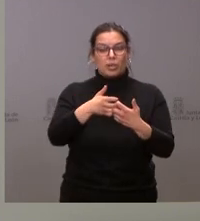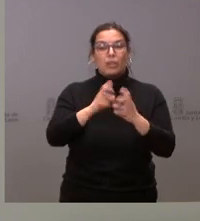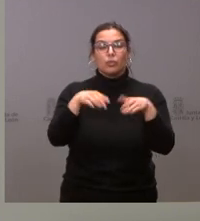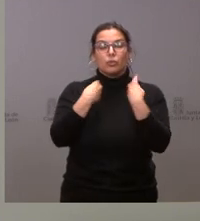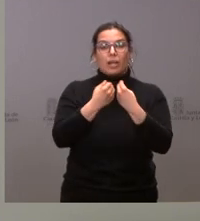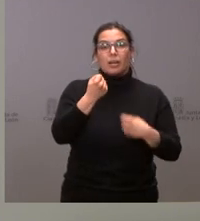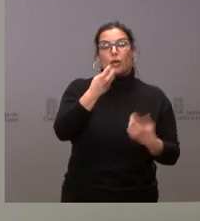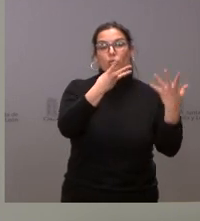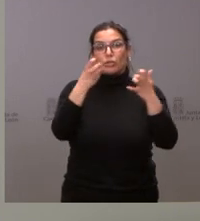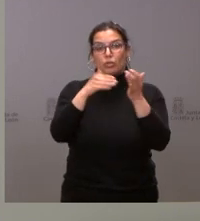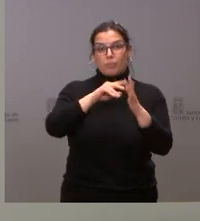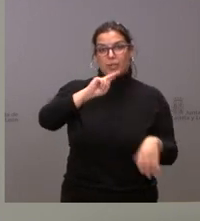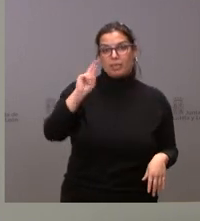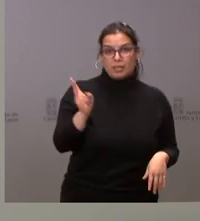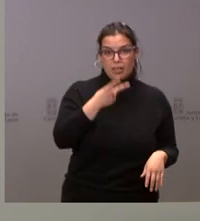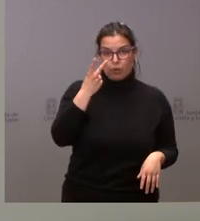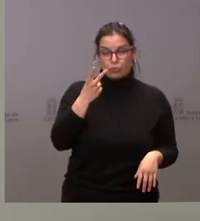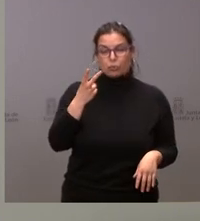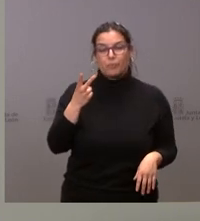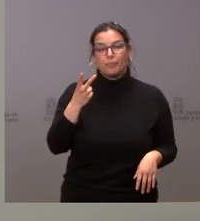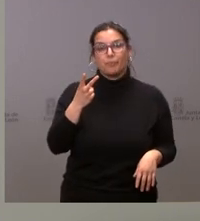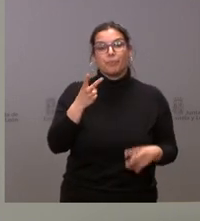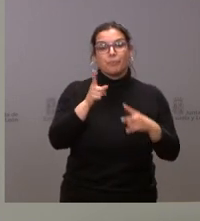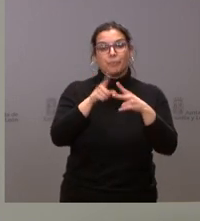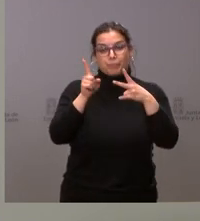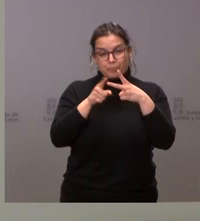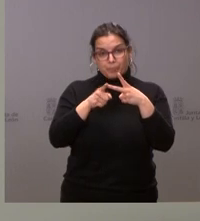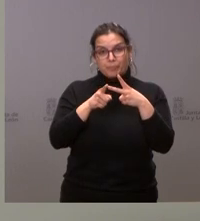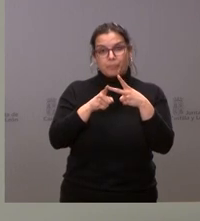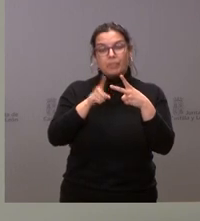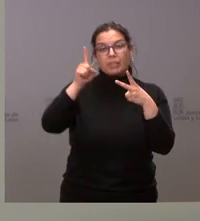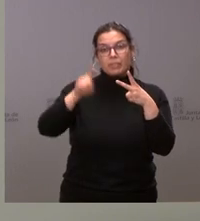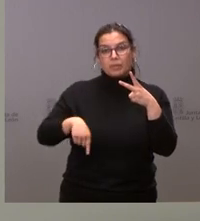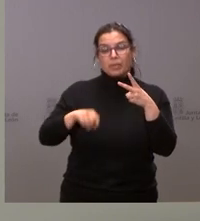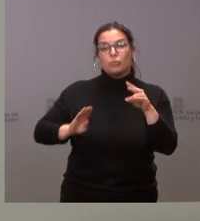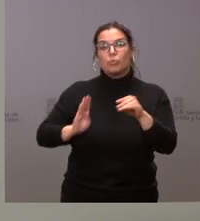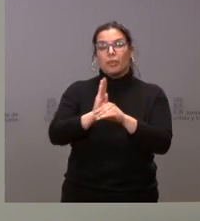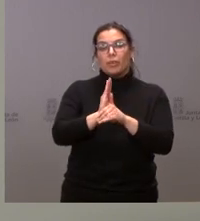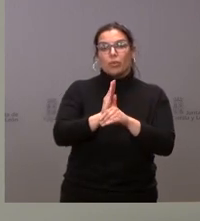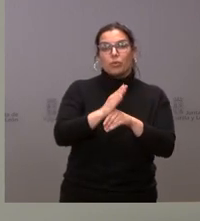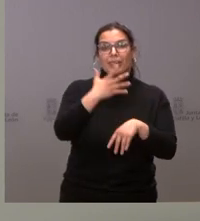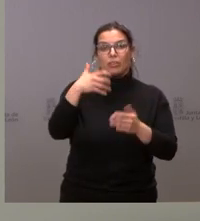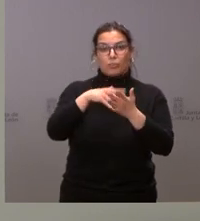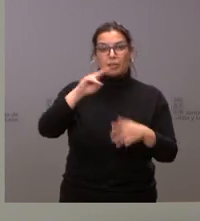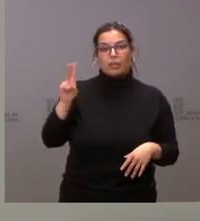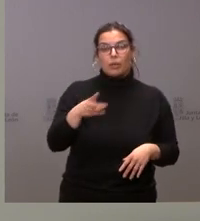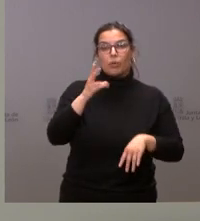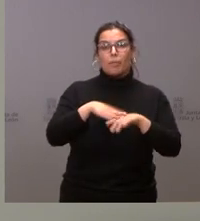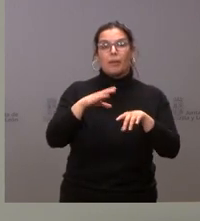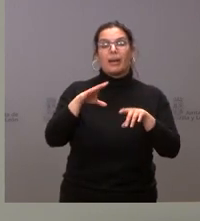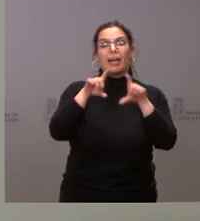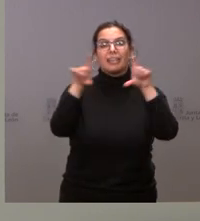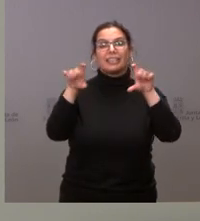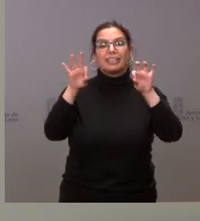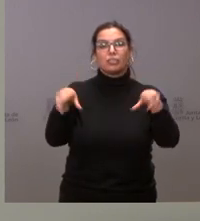de 800.000 euros que les he señalado. Y de la misma manera se aprueba una subvención de medio millón de euros a las entidades sociales